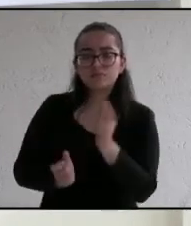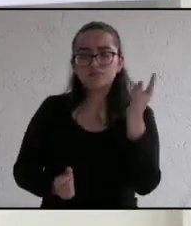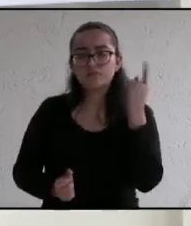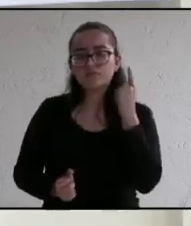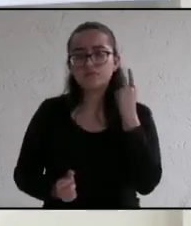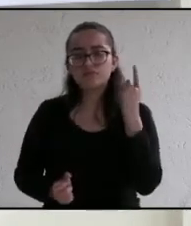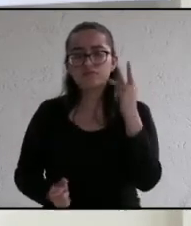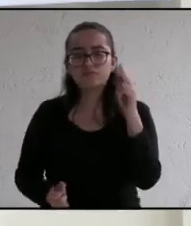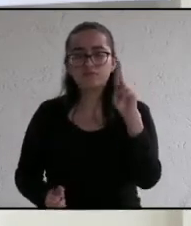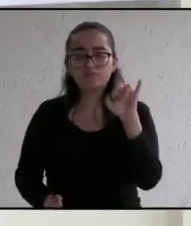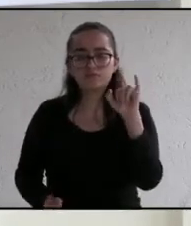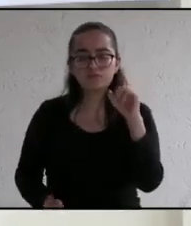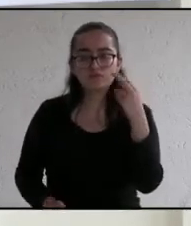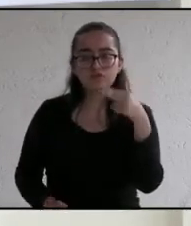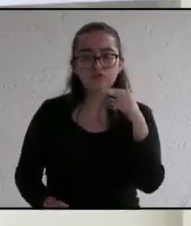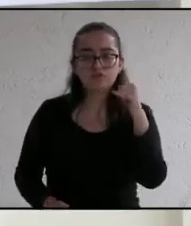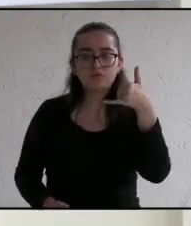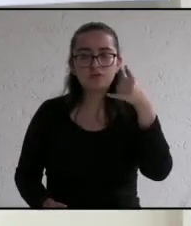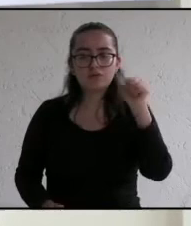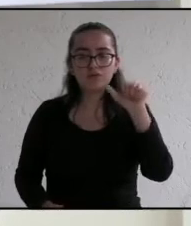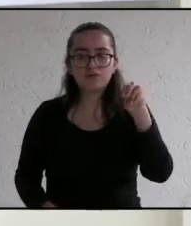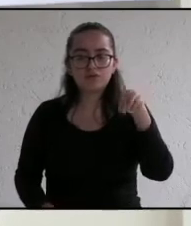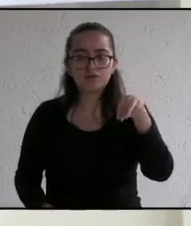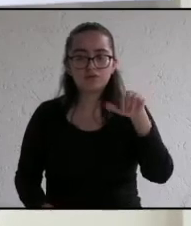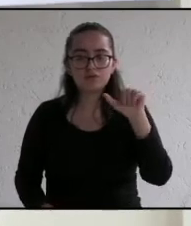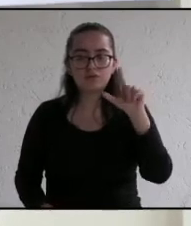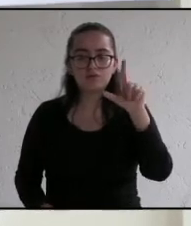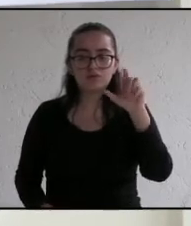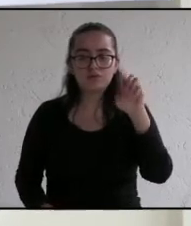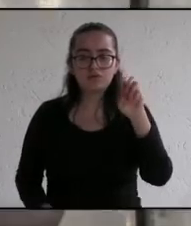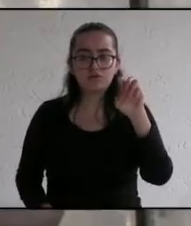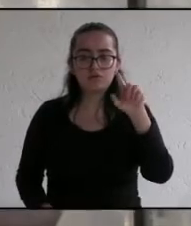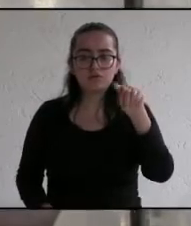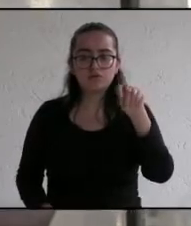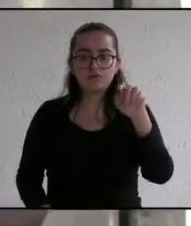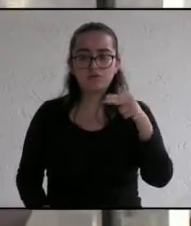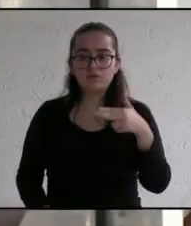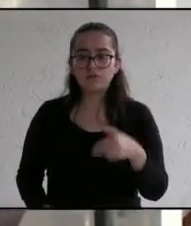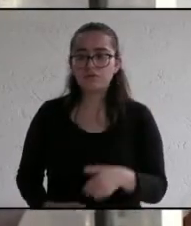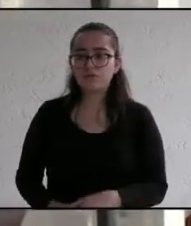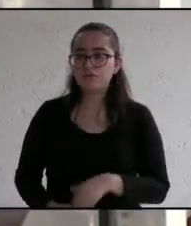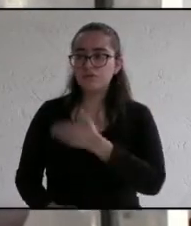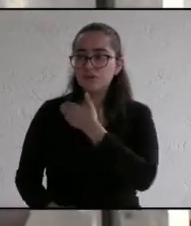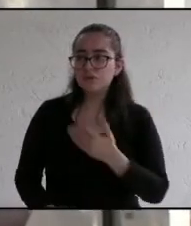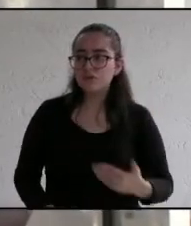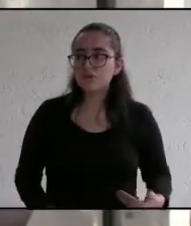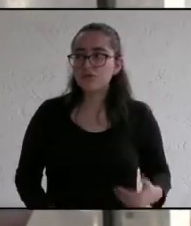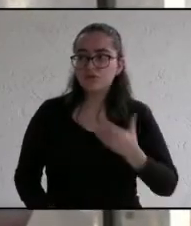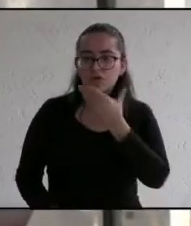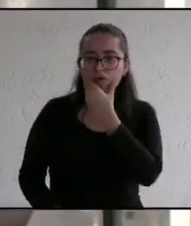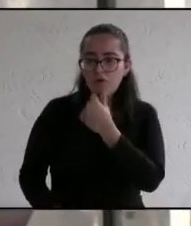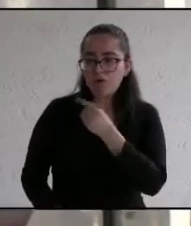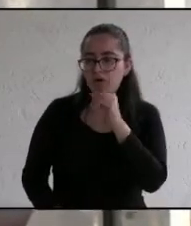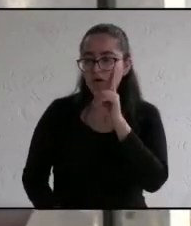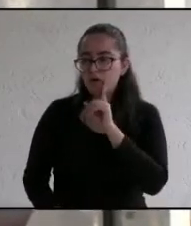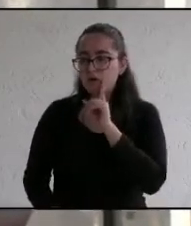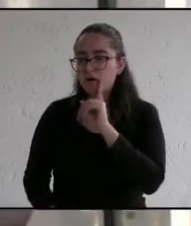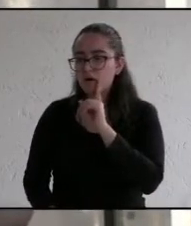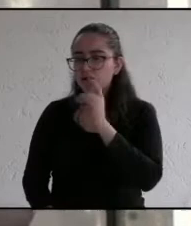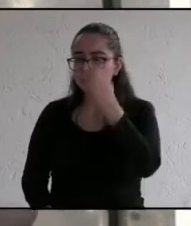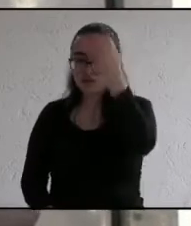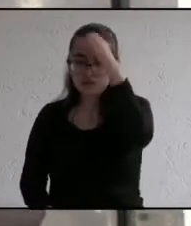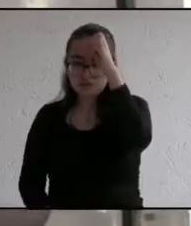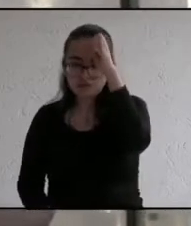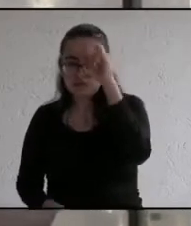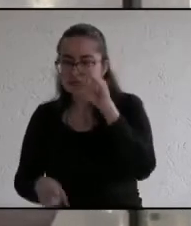candidata del PRI Yamilet Fernández se uterará cuenta con 30 segundos adelante. Candidatos la preparación no depende